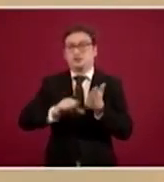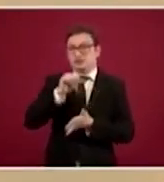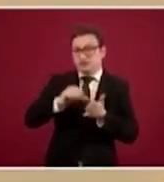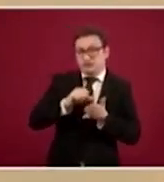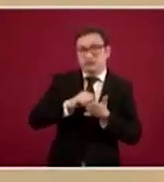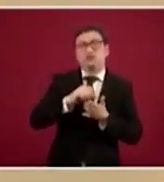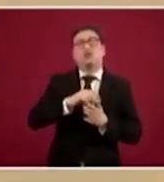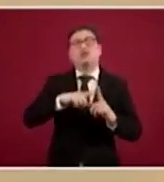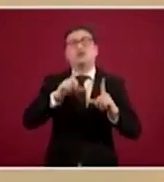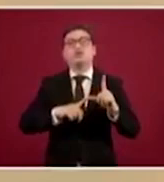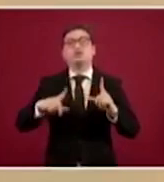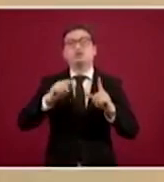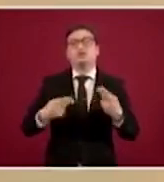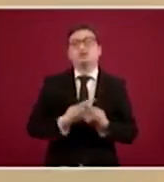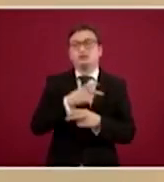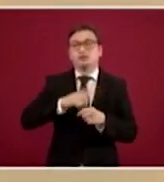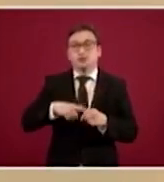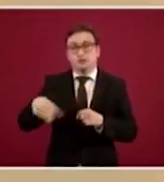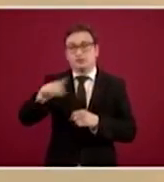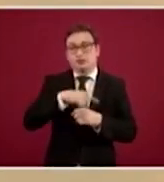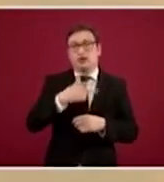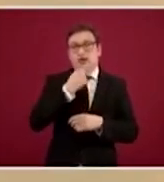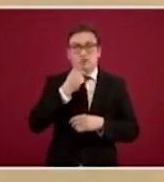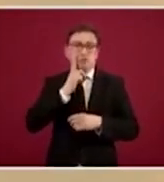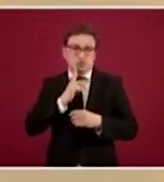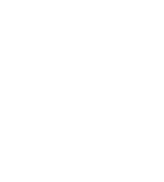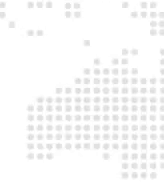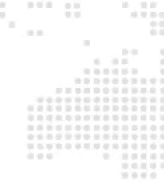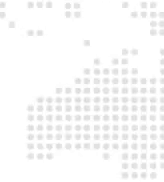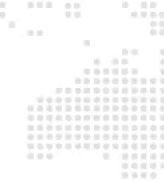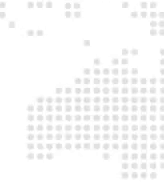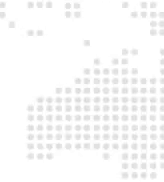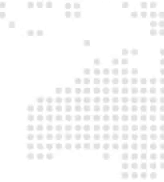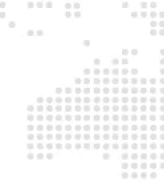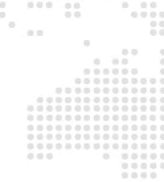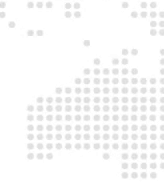de Equidad, de Género y Salud Reproductiva, que tiene material específico.